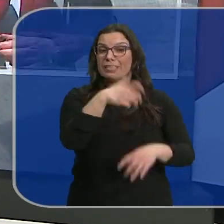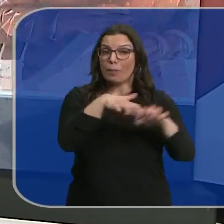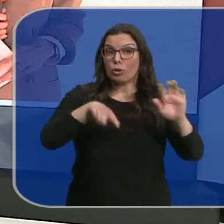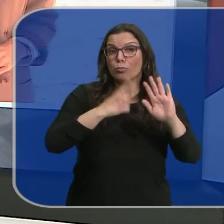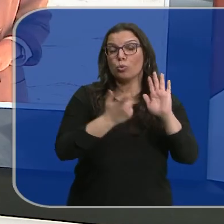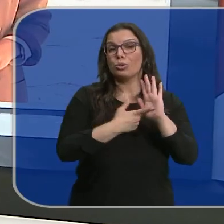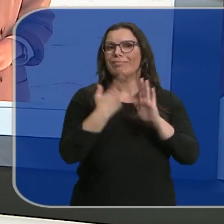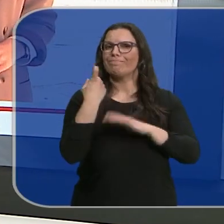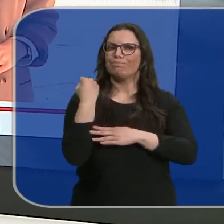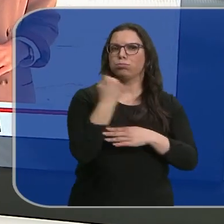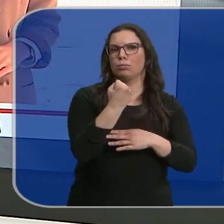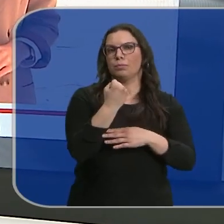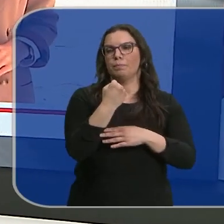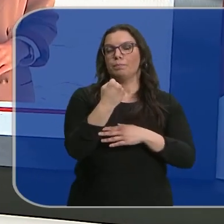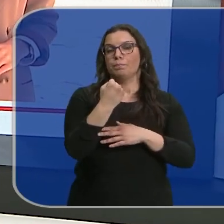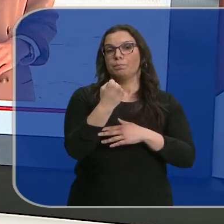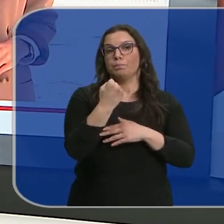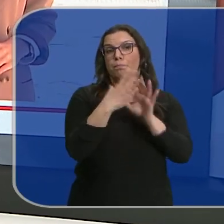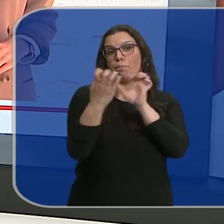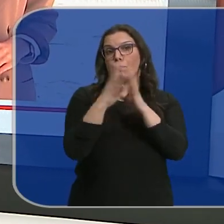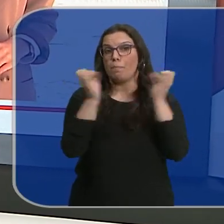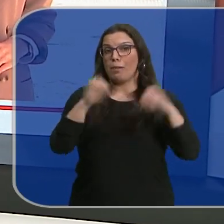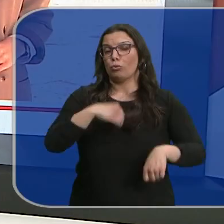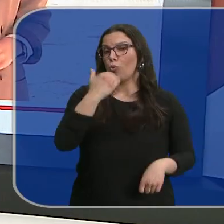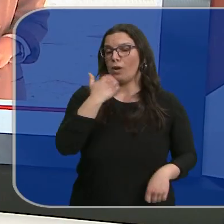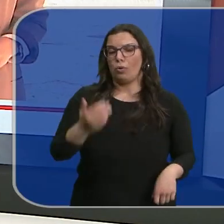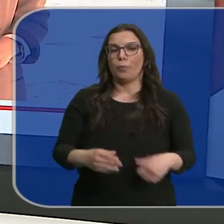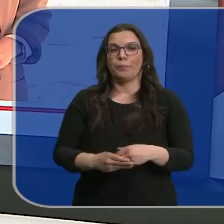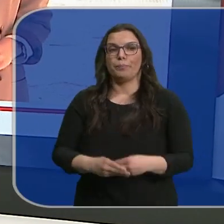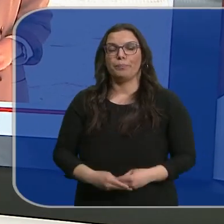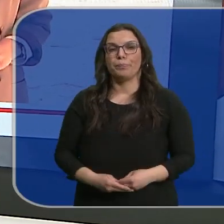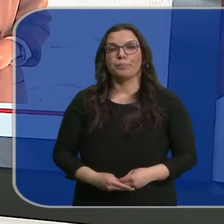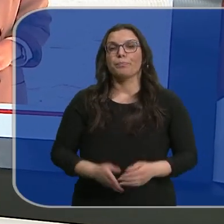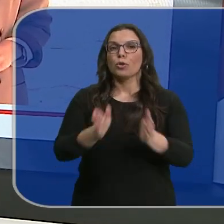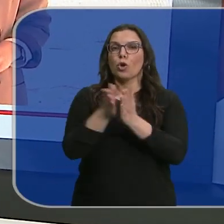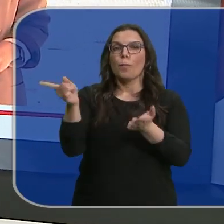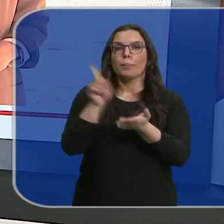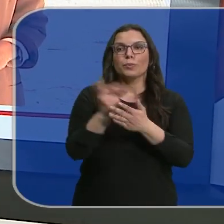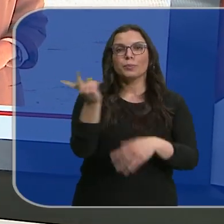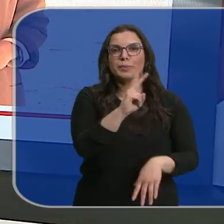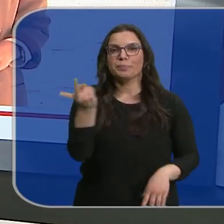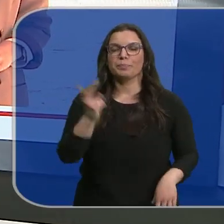mayoría absoluta, haría falta recurrir a los pactos. Paco Gómez, Andrea Alterarrea, volvemos con vosotros.